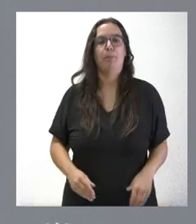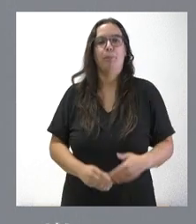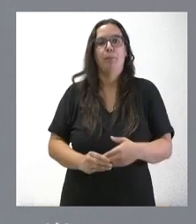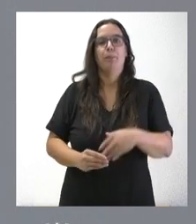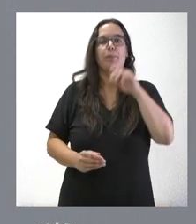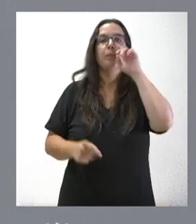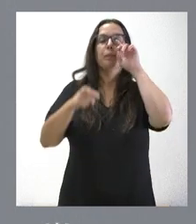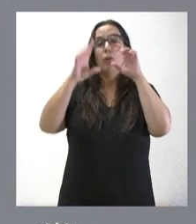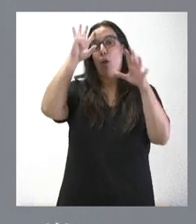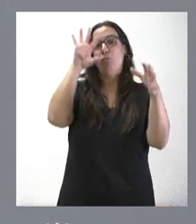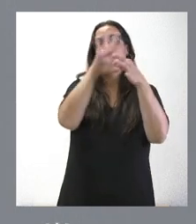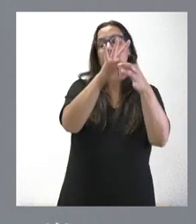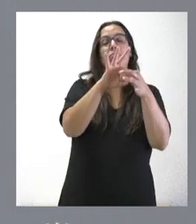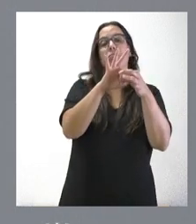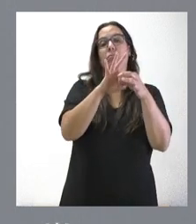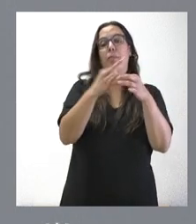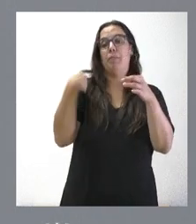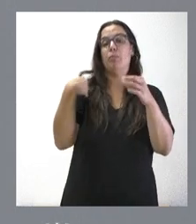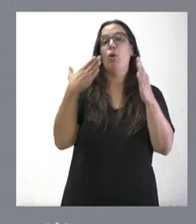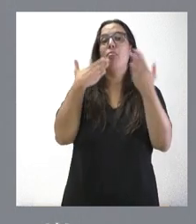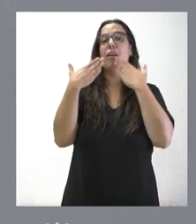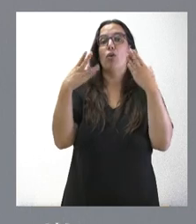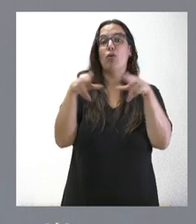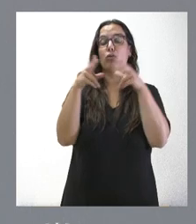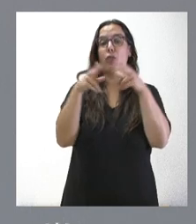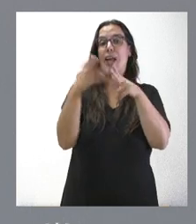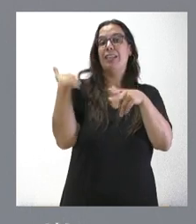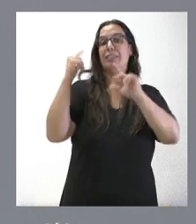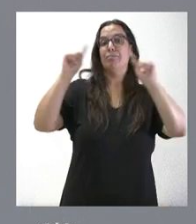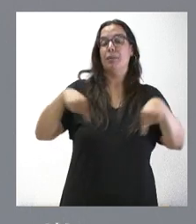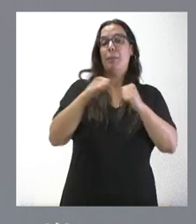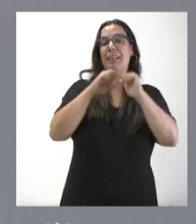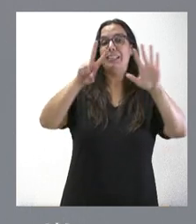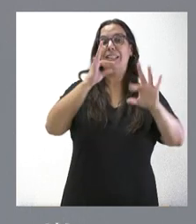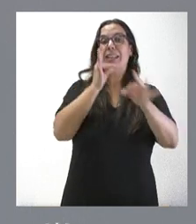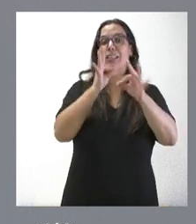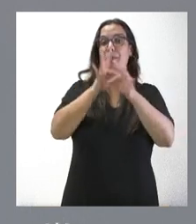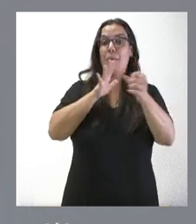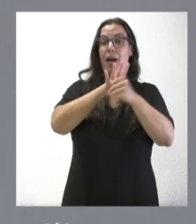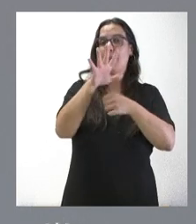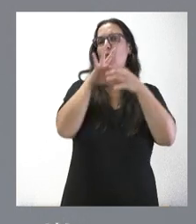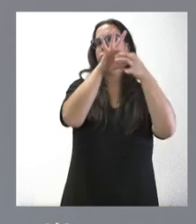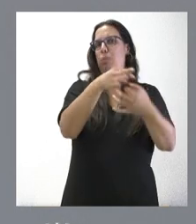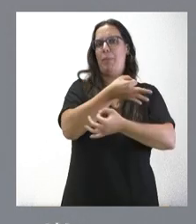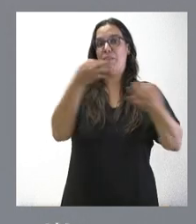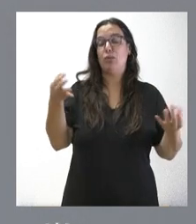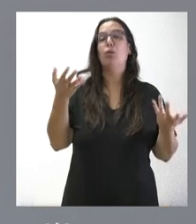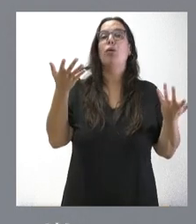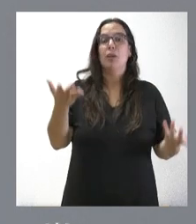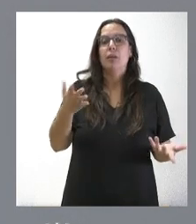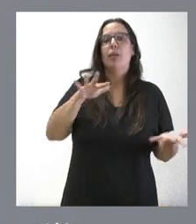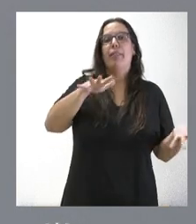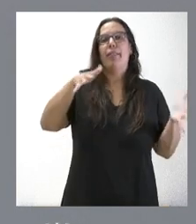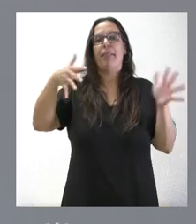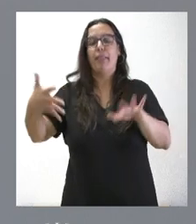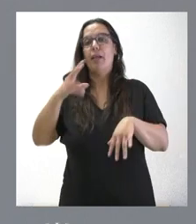plenamente coherente con el acuerdo del diálogo social que se firmó el 27 de septiembre en este ámbito en nuestra comunidad autónoma y que tiene un desarrollo a lo largo de